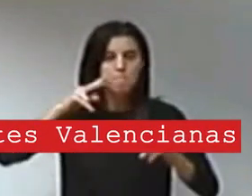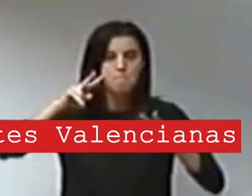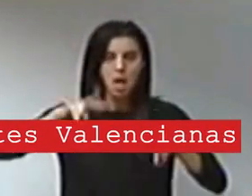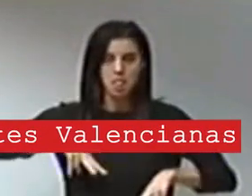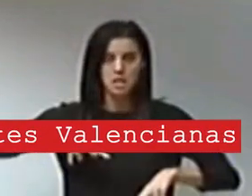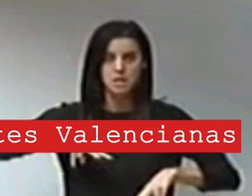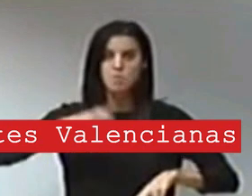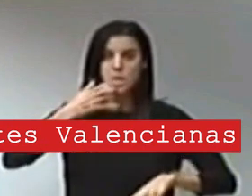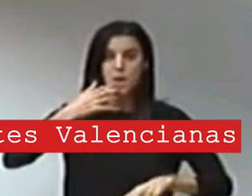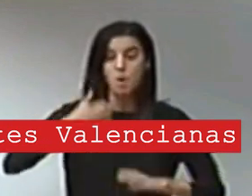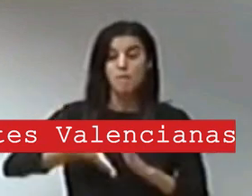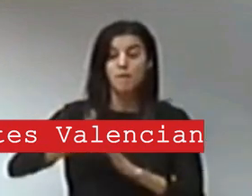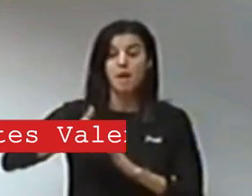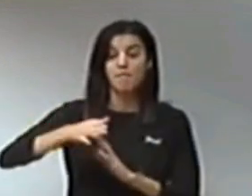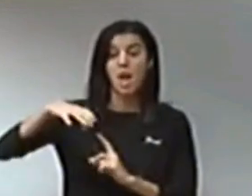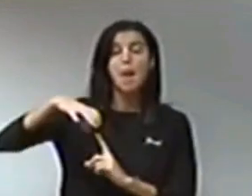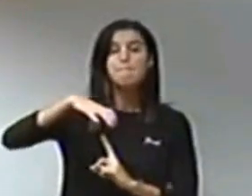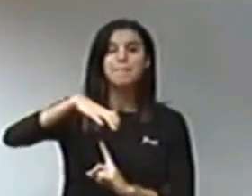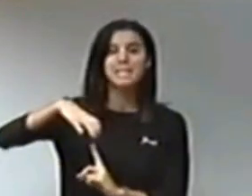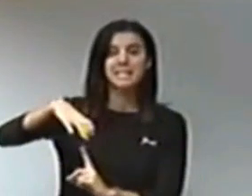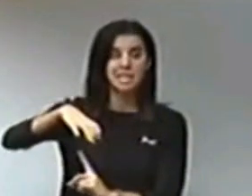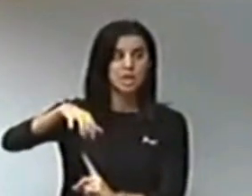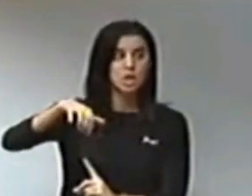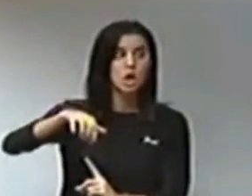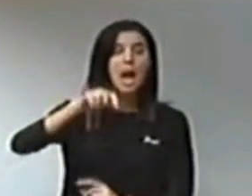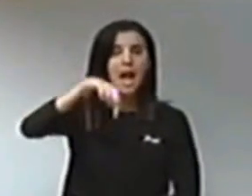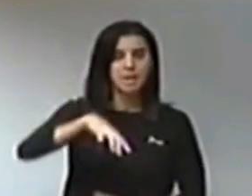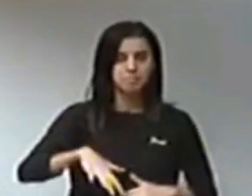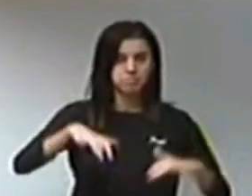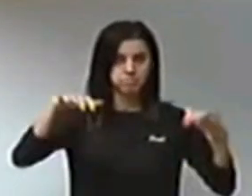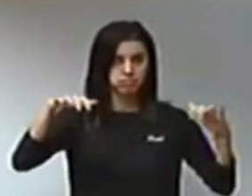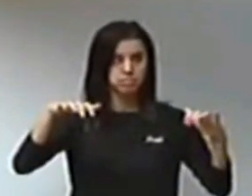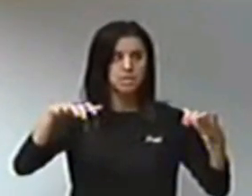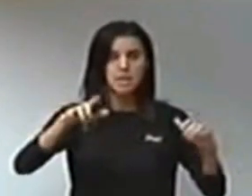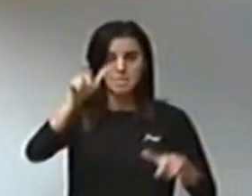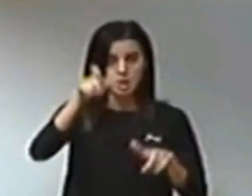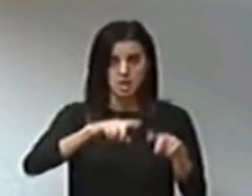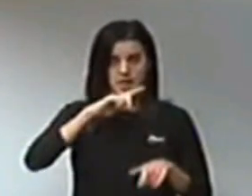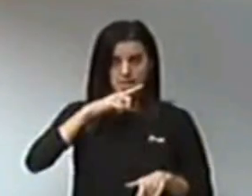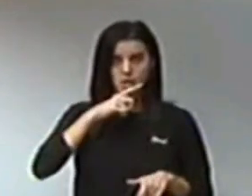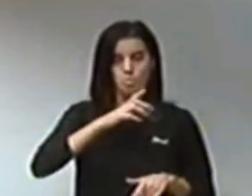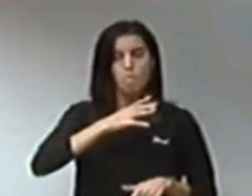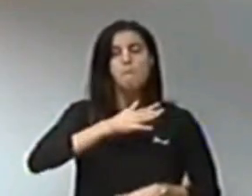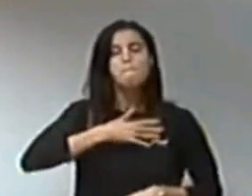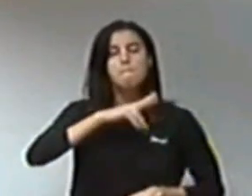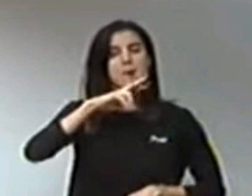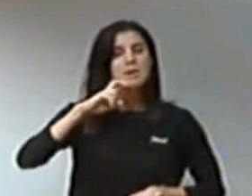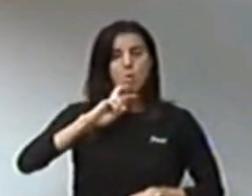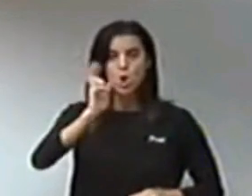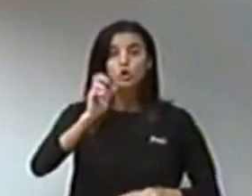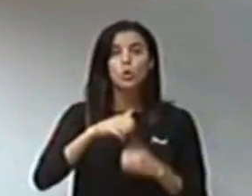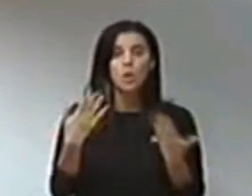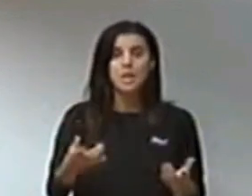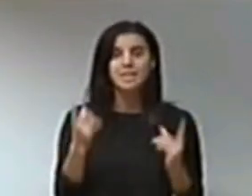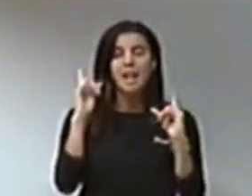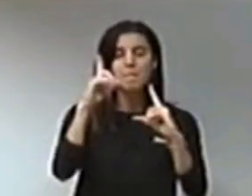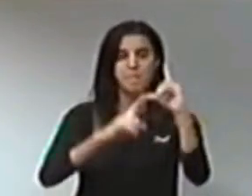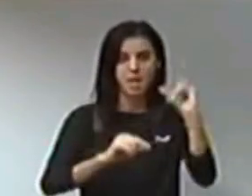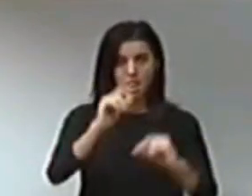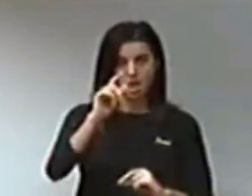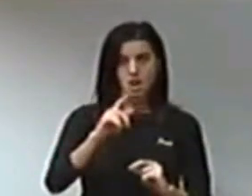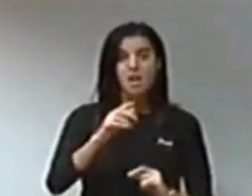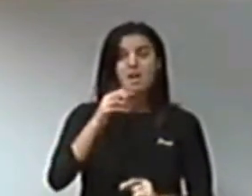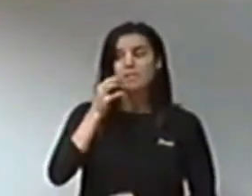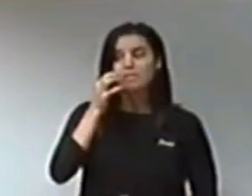tenemos el misterio a la puerta, dentro de este hemiciclo tenemos otro patrimonio, los helicitanos, que es el palmeral, y aún nos queda otro.